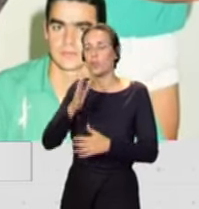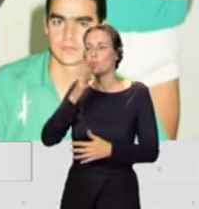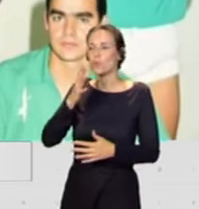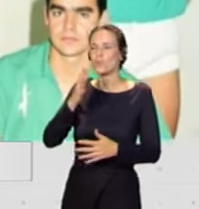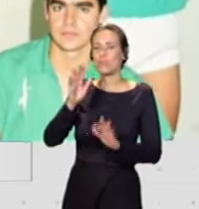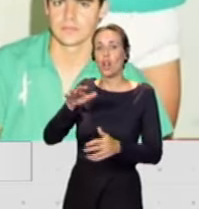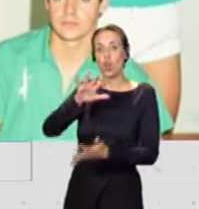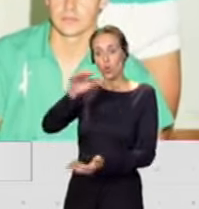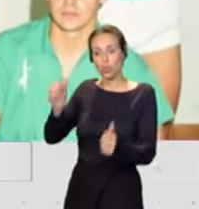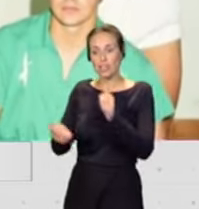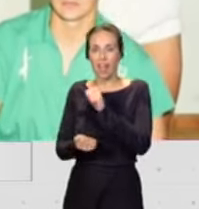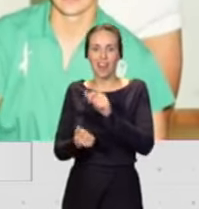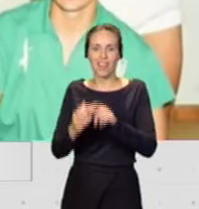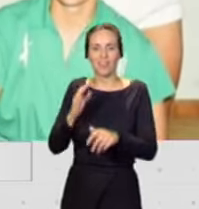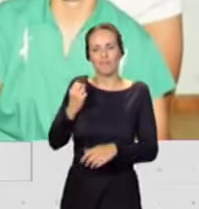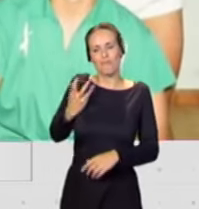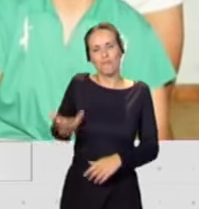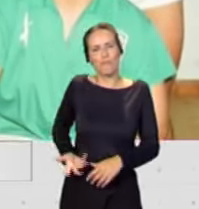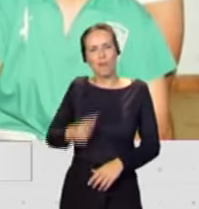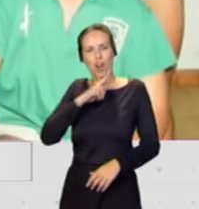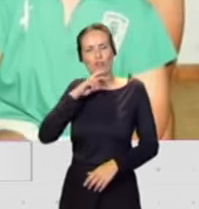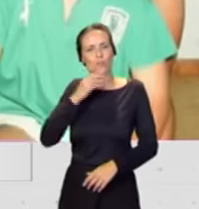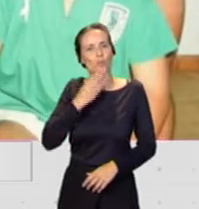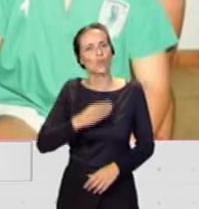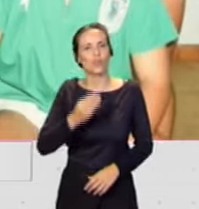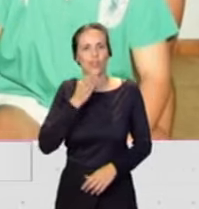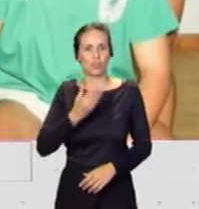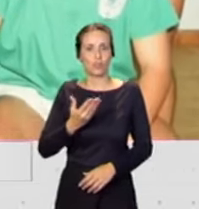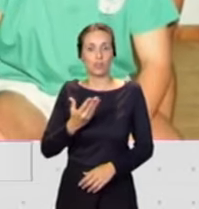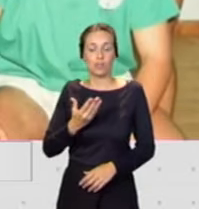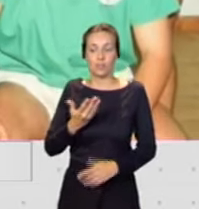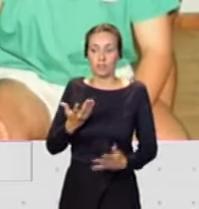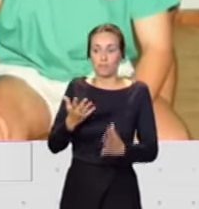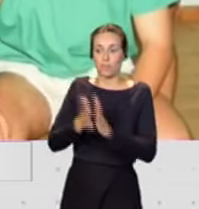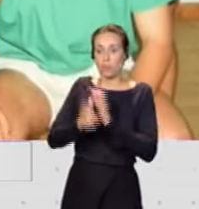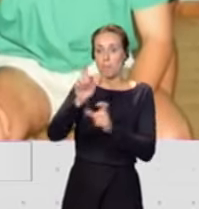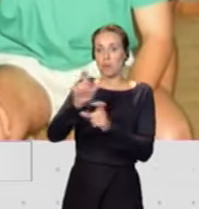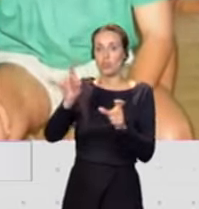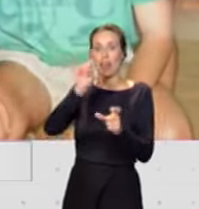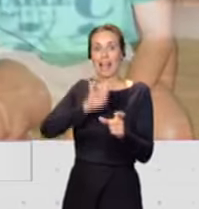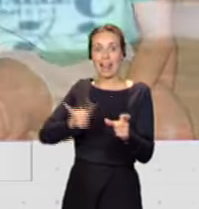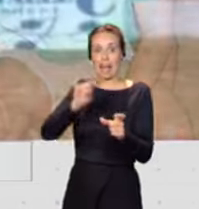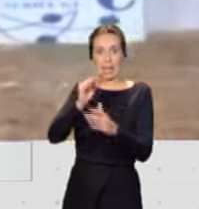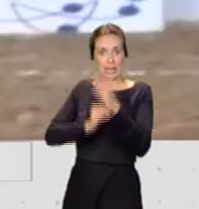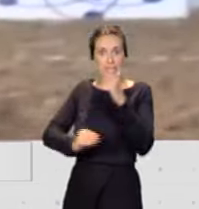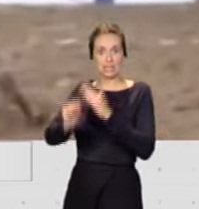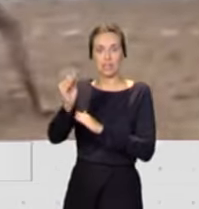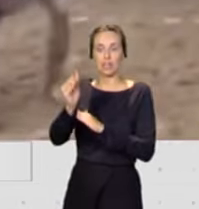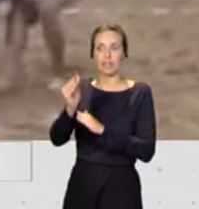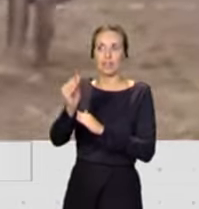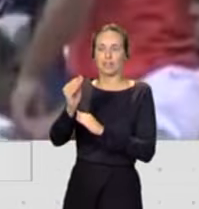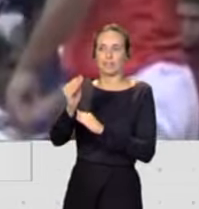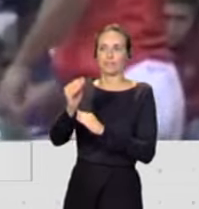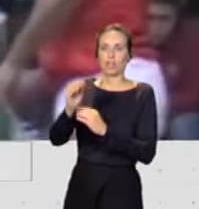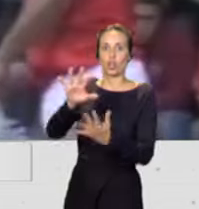unos valores muy bonitos y creo que el canario se identifica por esta lucha.